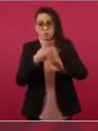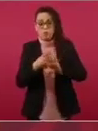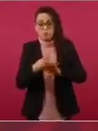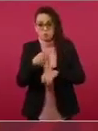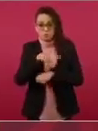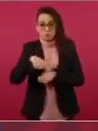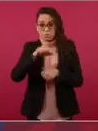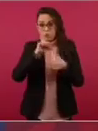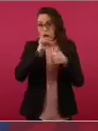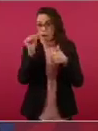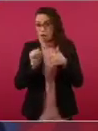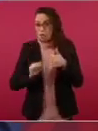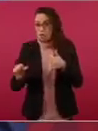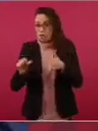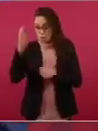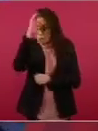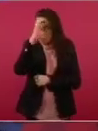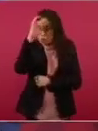No,